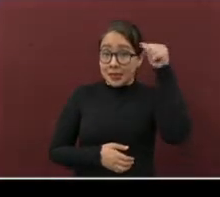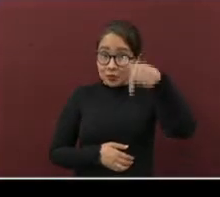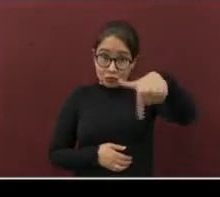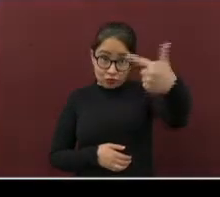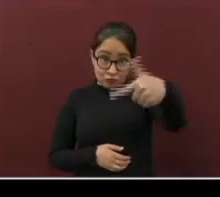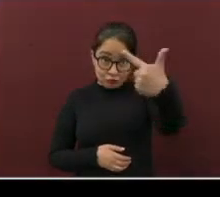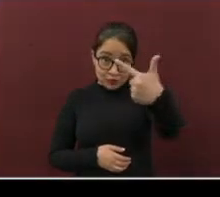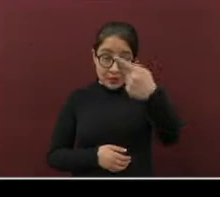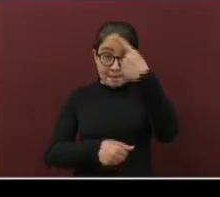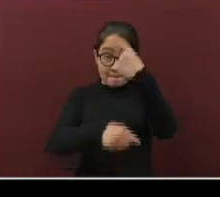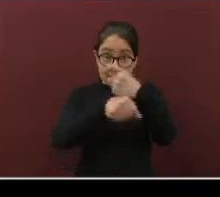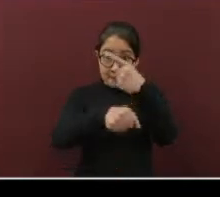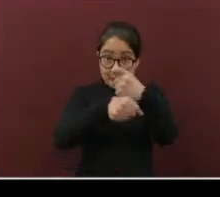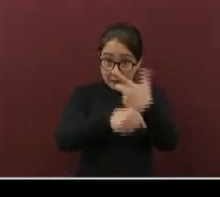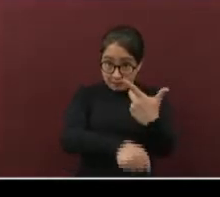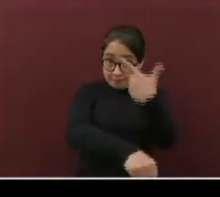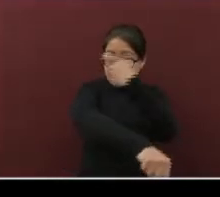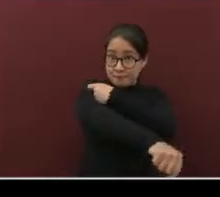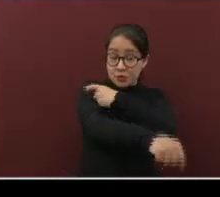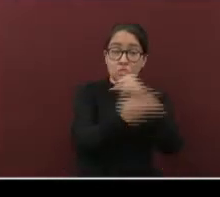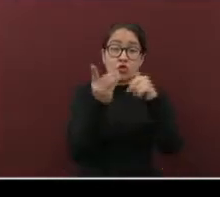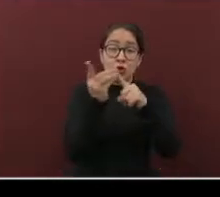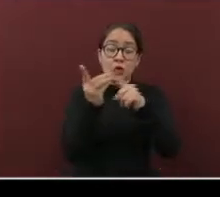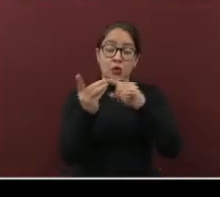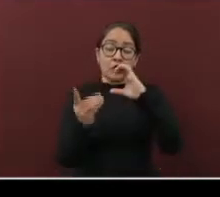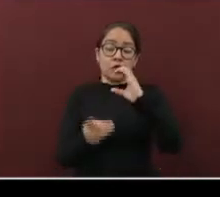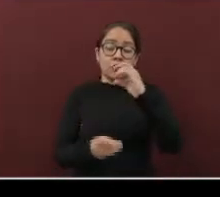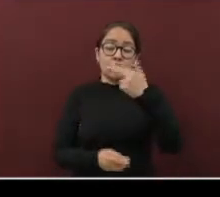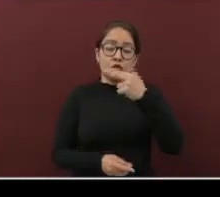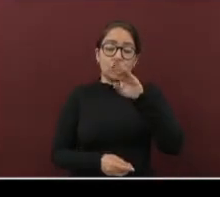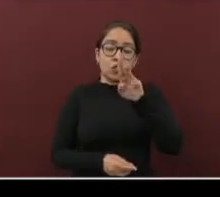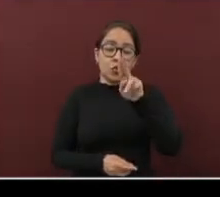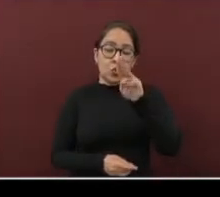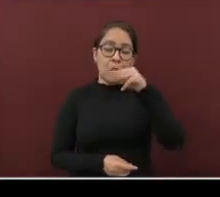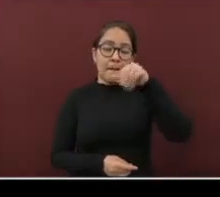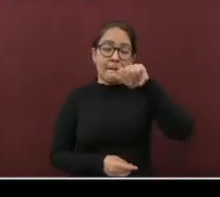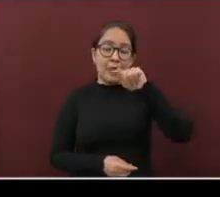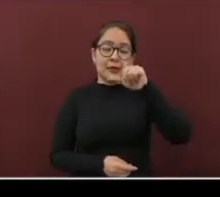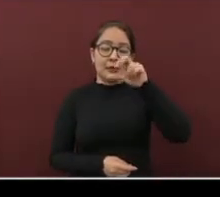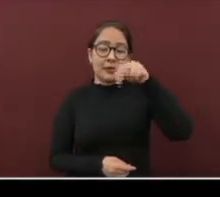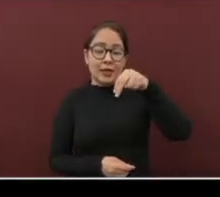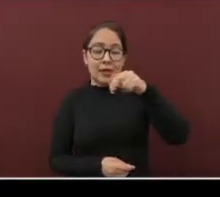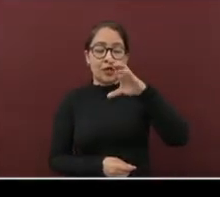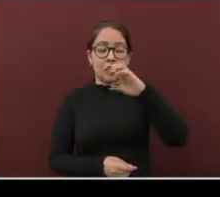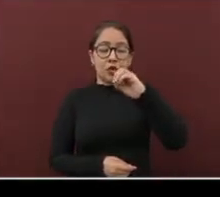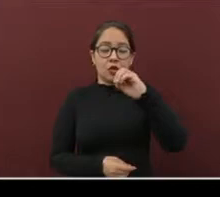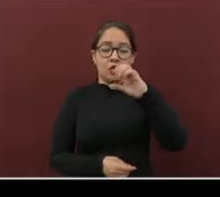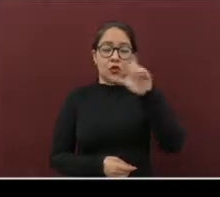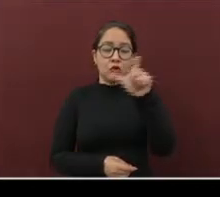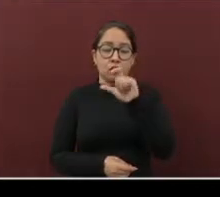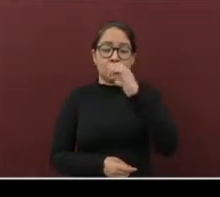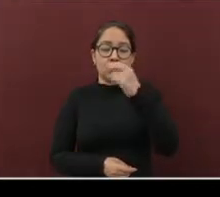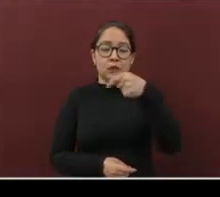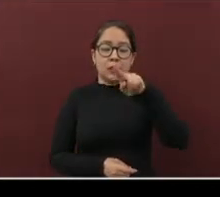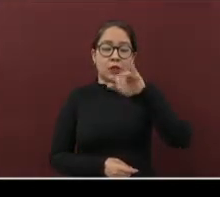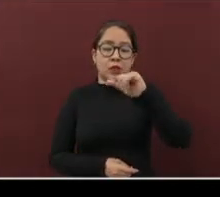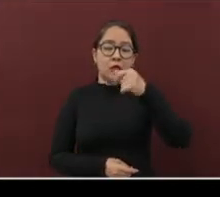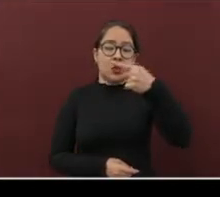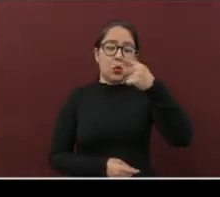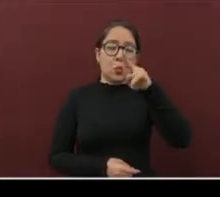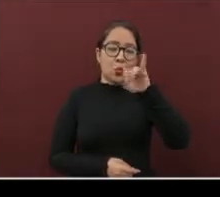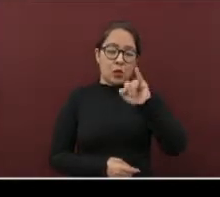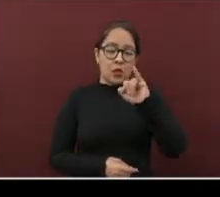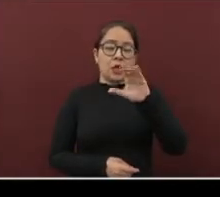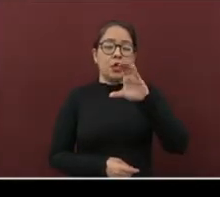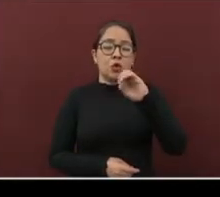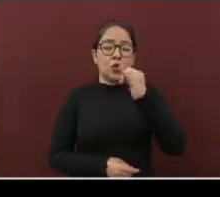con la primera dosis en Chumatlán, en Cosquiwi, Coyutla, Gutirrez Zamora,